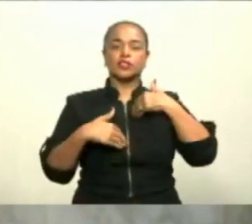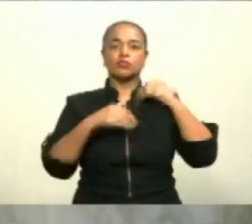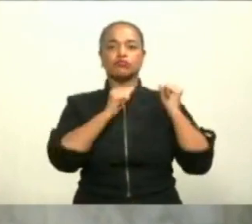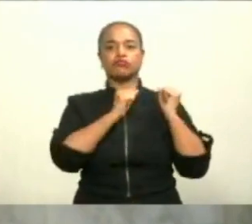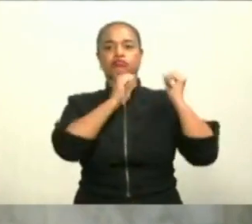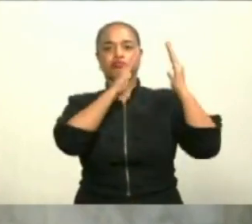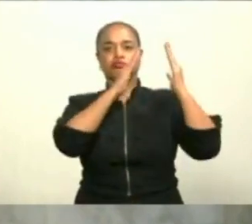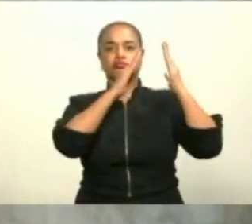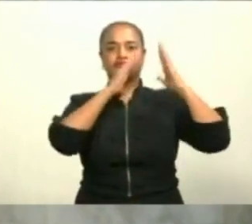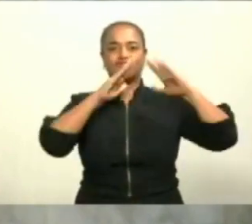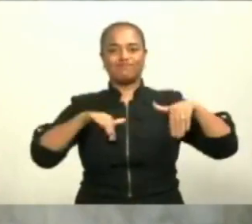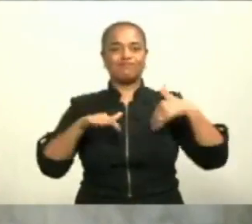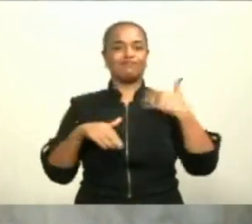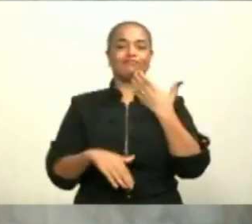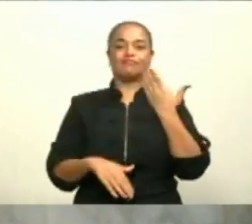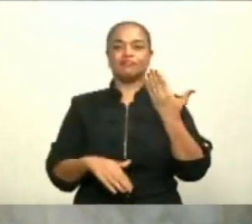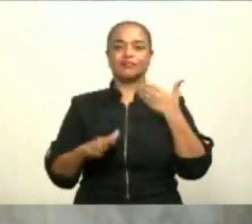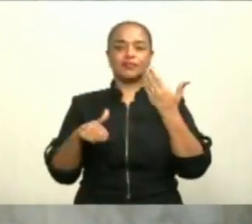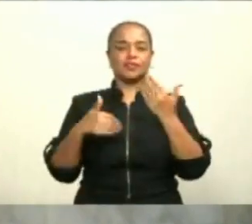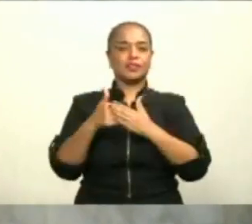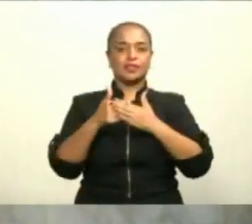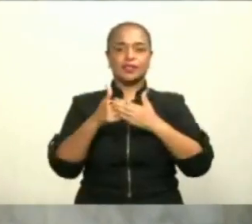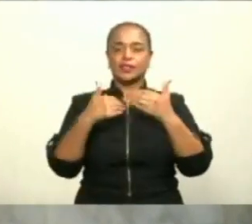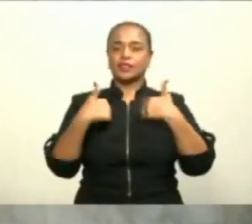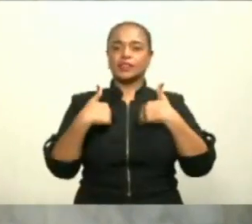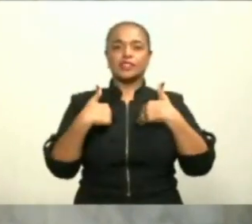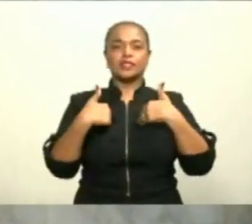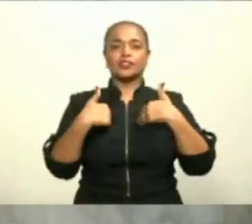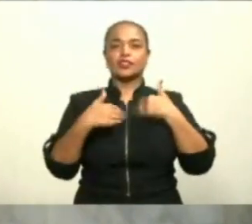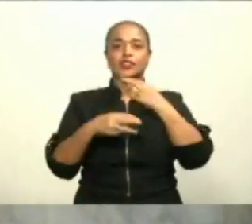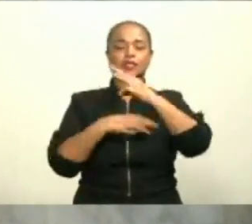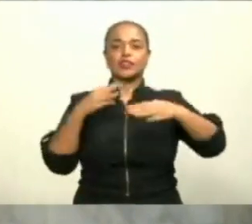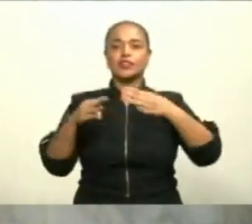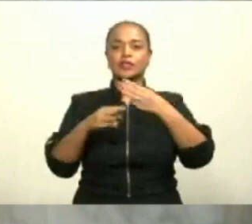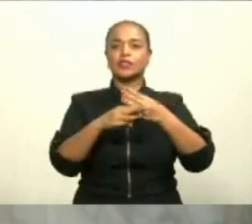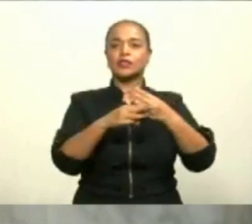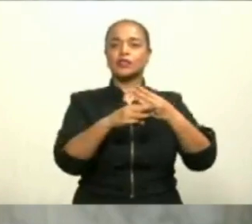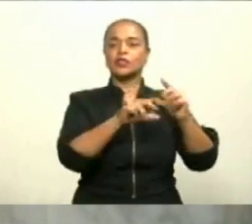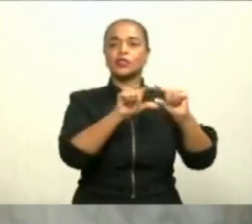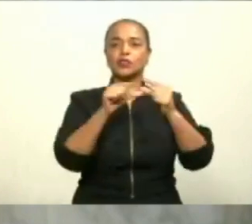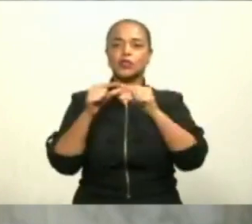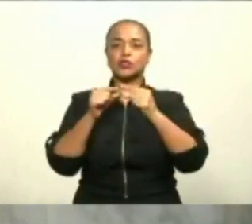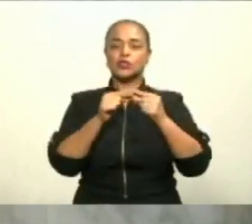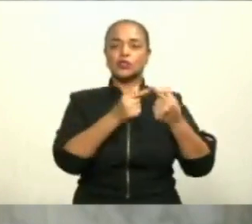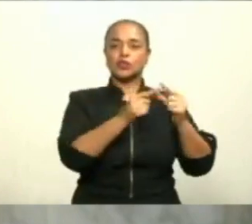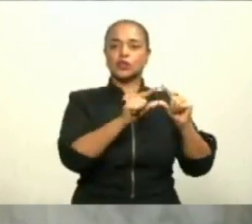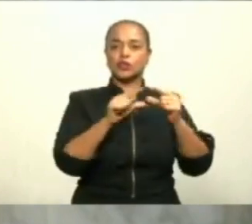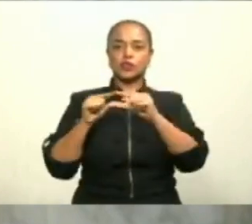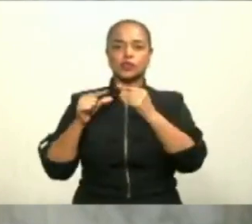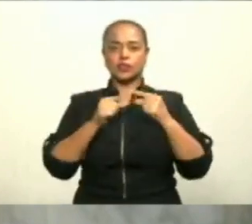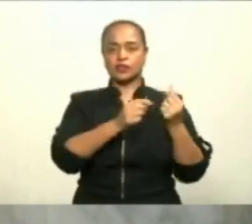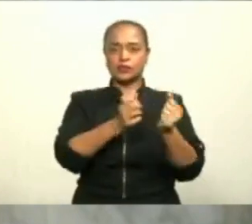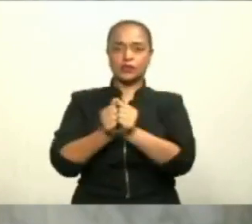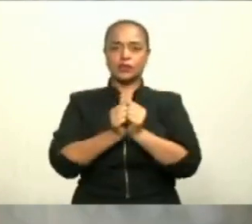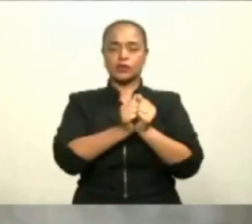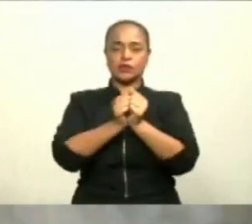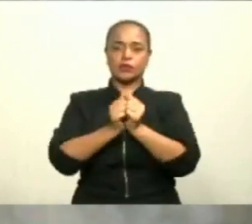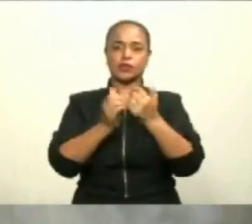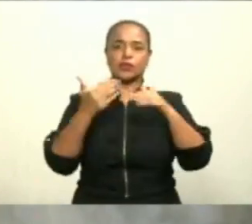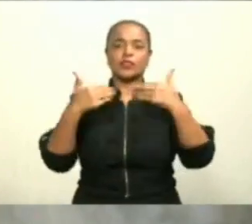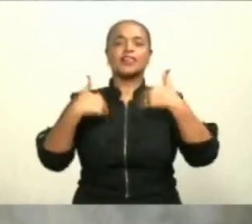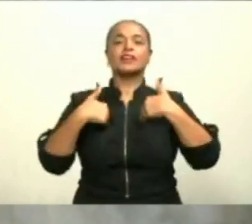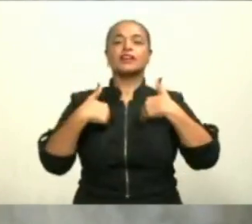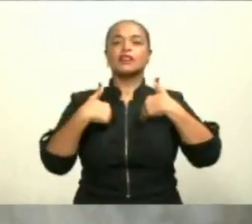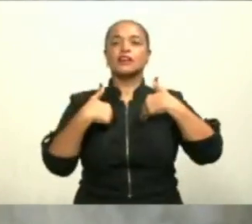colaborar con los distintos gobiernos del mundo y de la región y con los organismos multilaterales para elaborar el objetivo de amplio